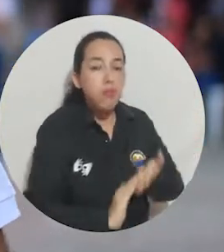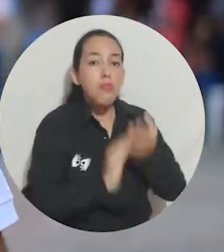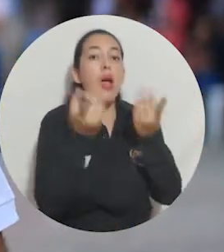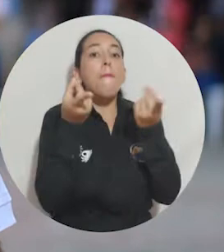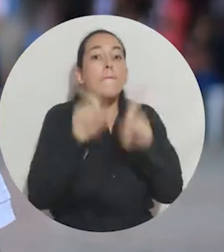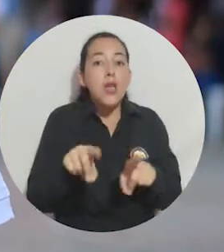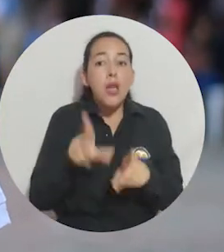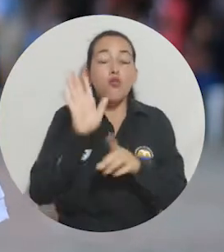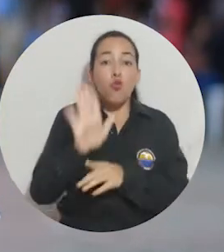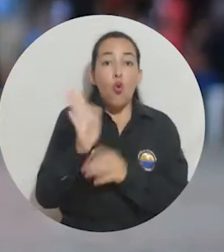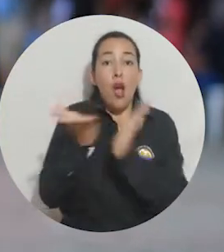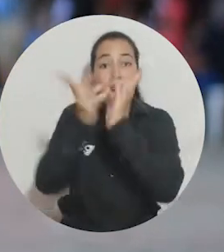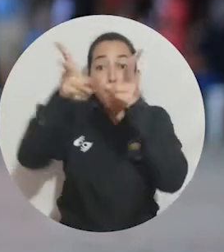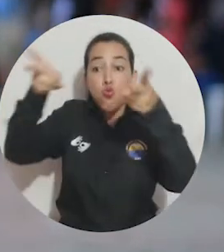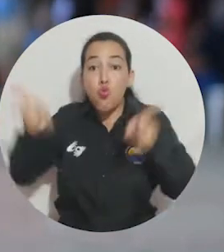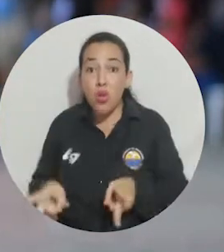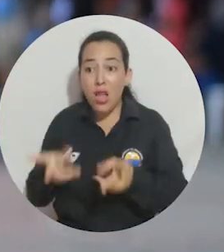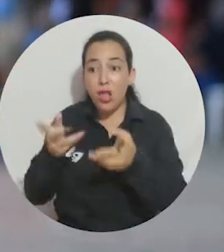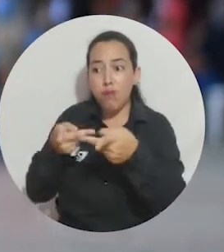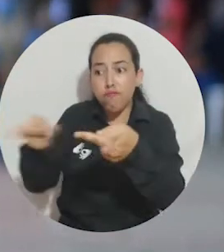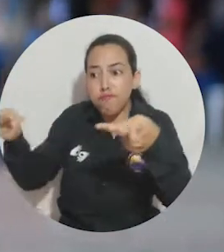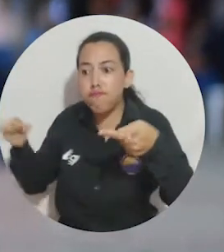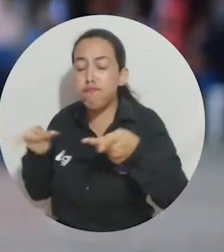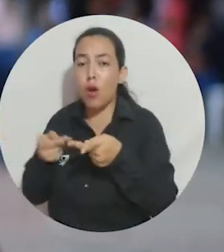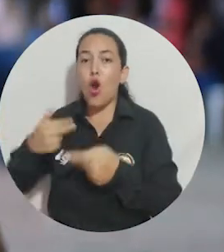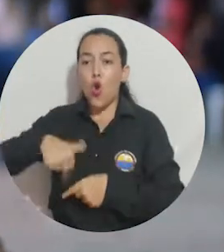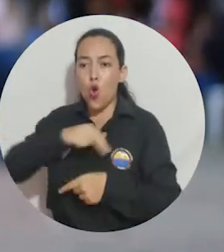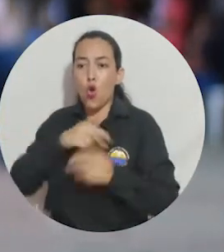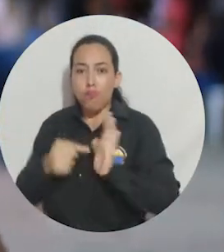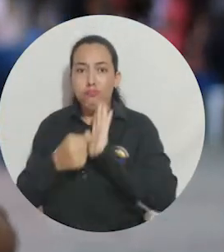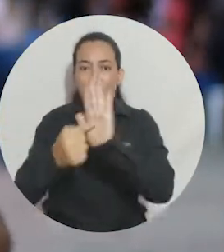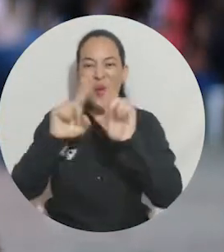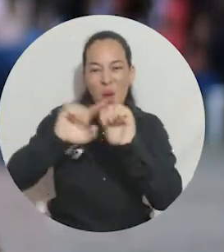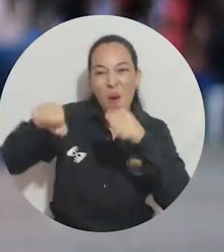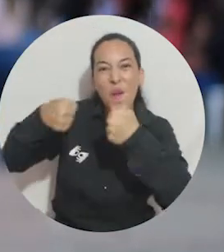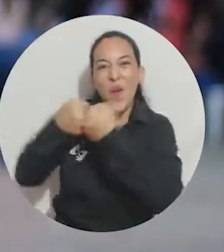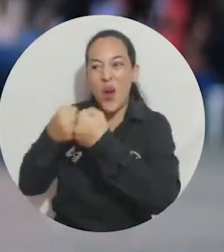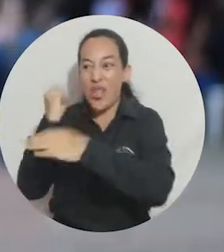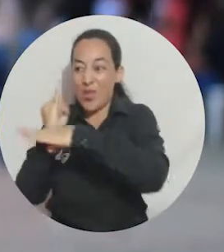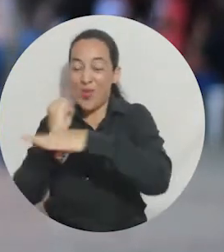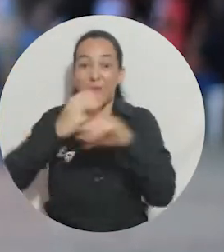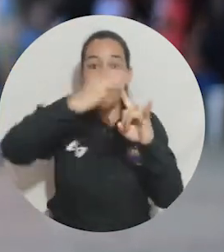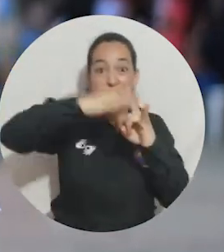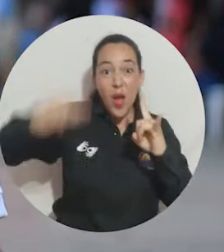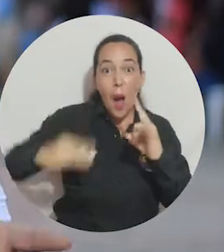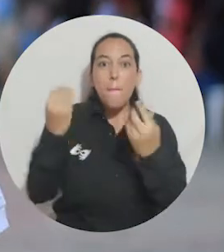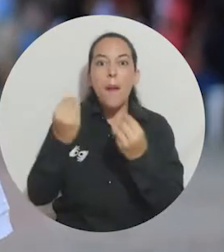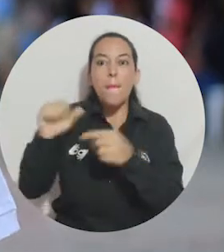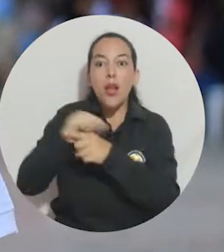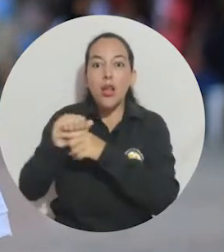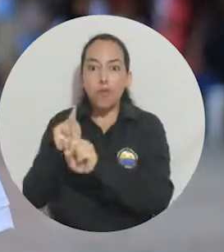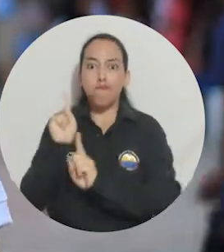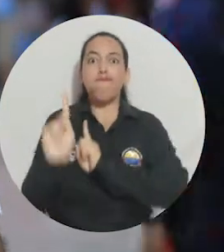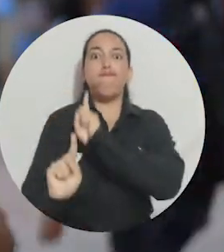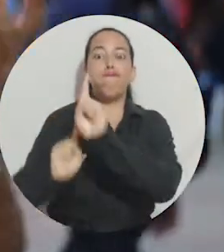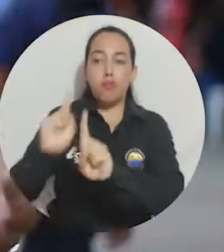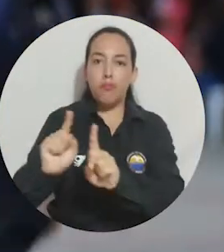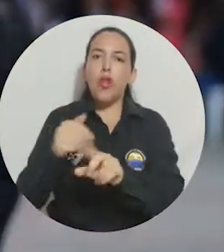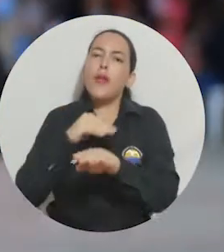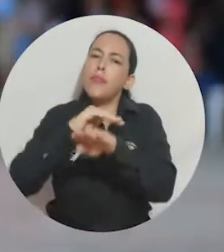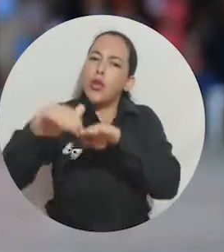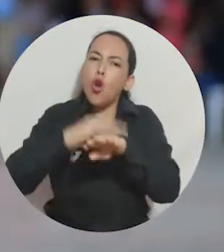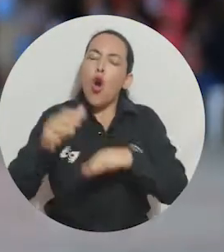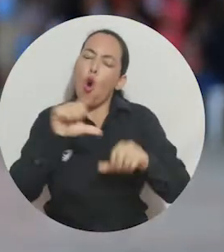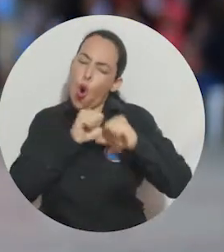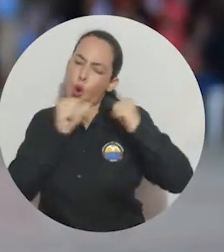ciertos espacios para nuestros estudiantes de cara al fortalecimiento institucional que hacemos a través de nuestros convenios con nuestros practicantes. Entonces no es otra